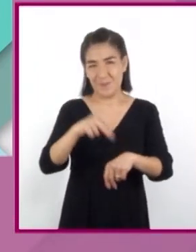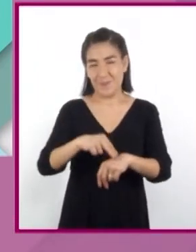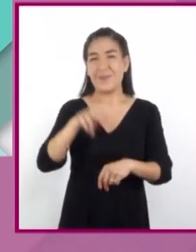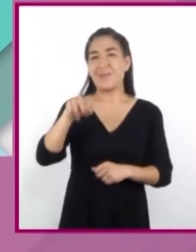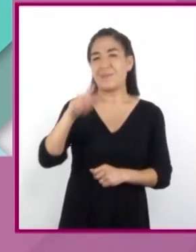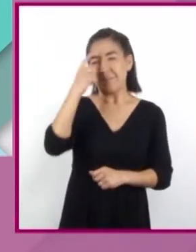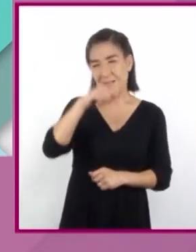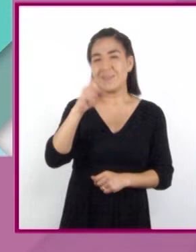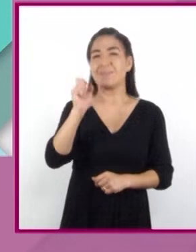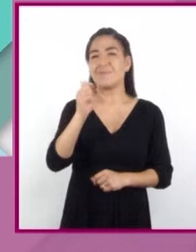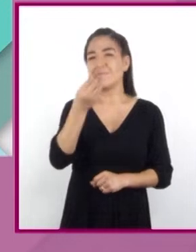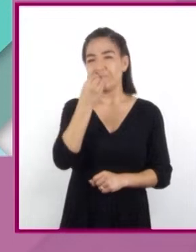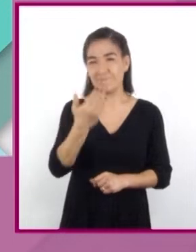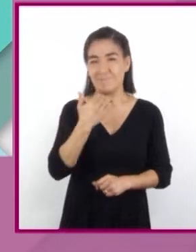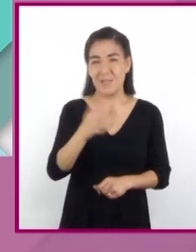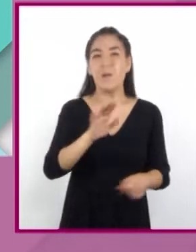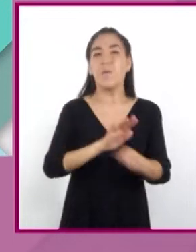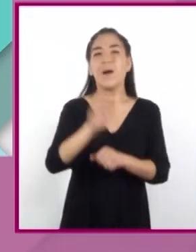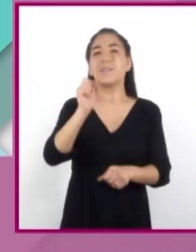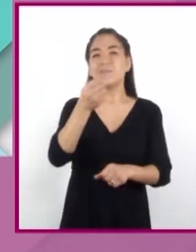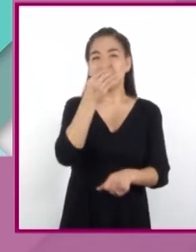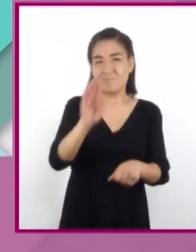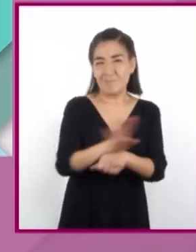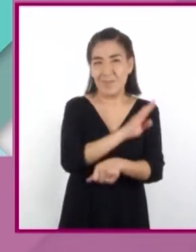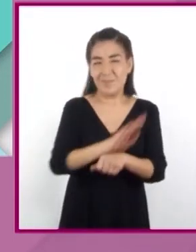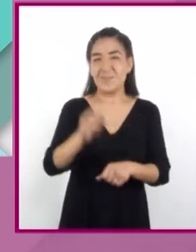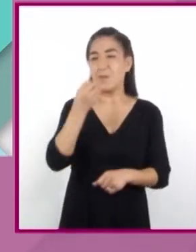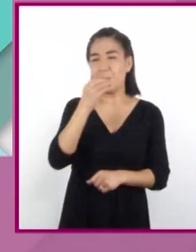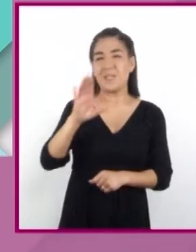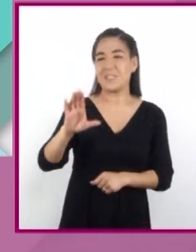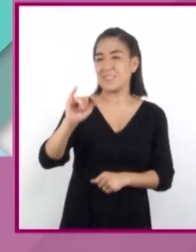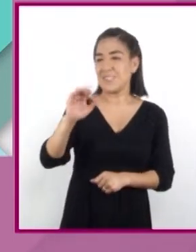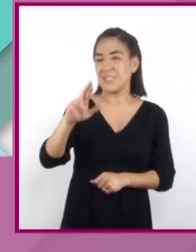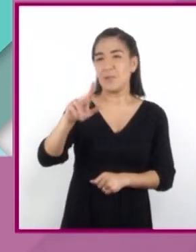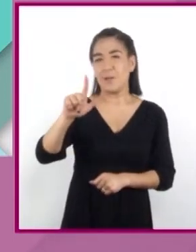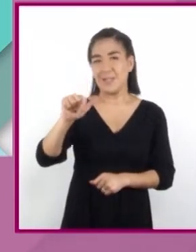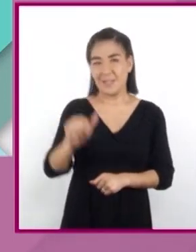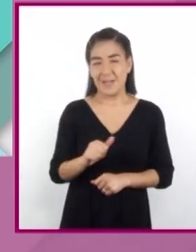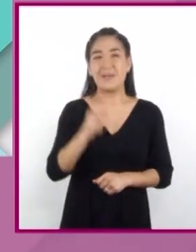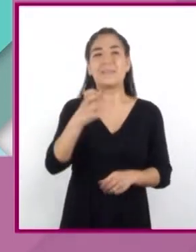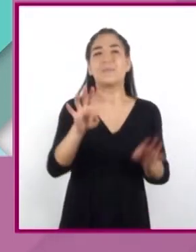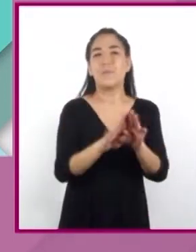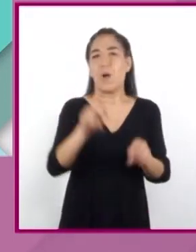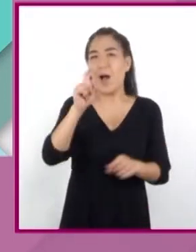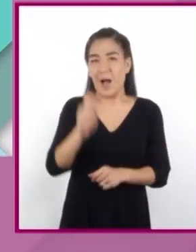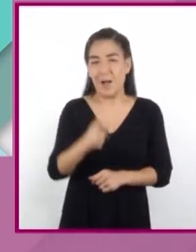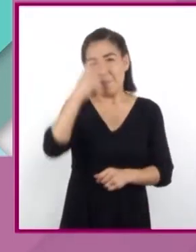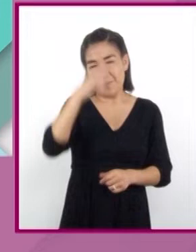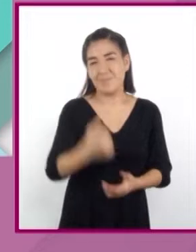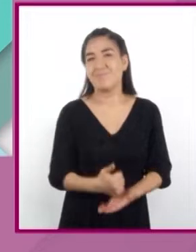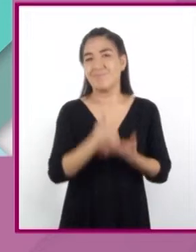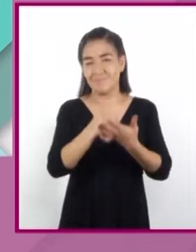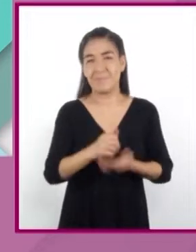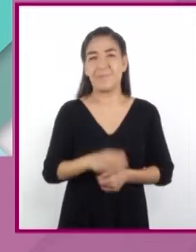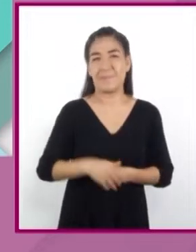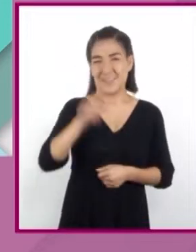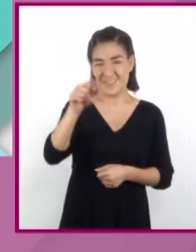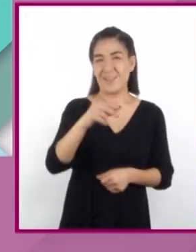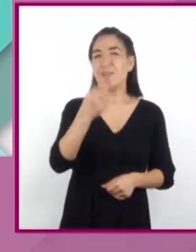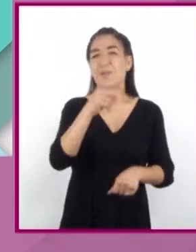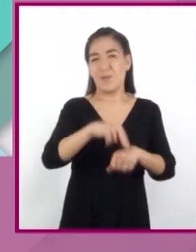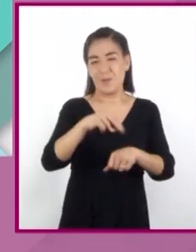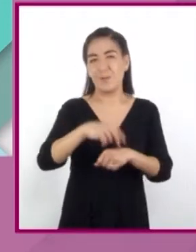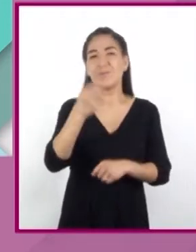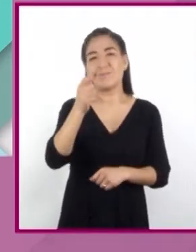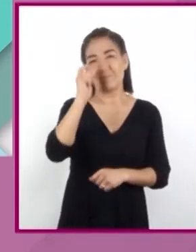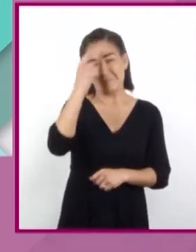los beneficios de comer ciruelas debido a la gran cantidad de nutrientes, agua y fibra que contienen. Si el nutriólogo me dijo que